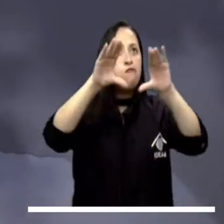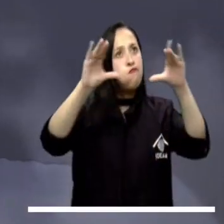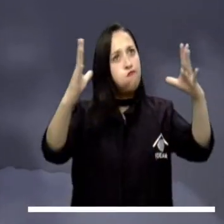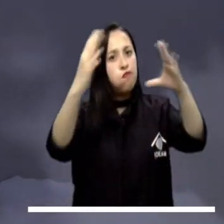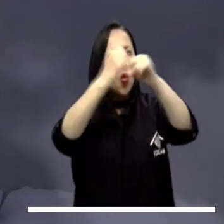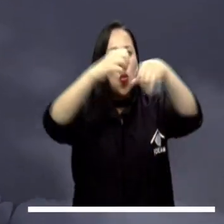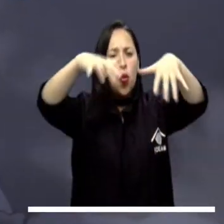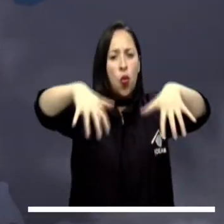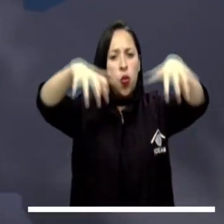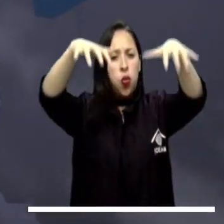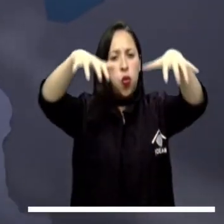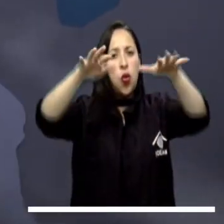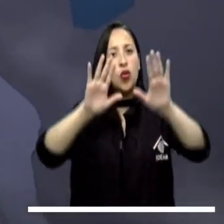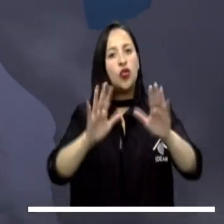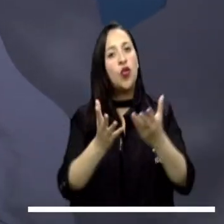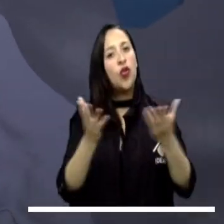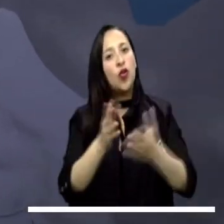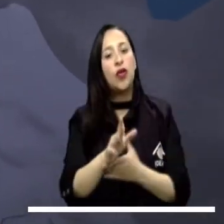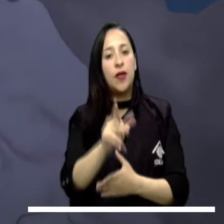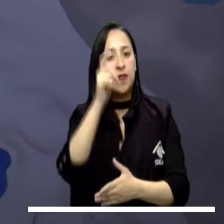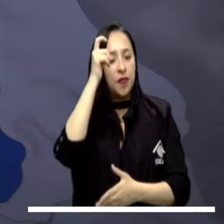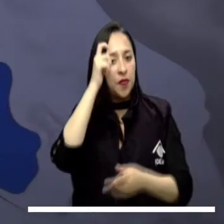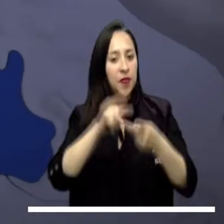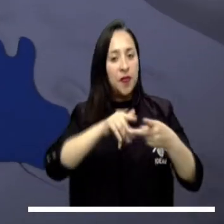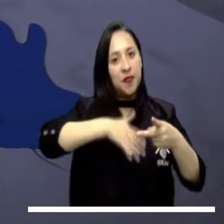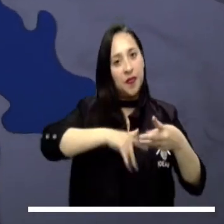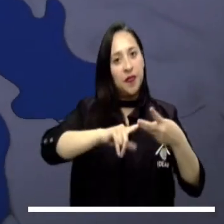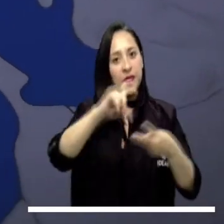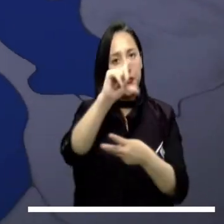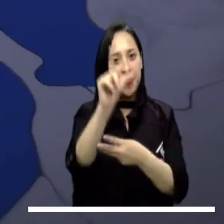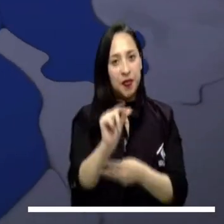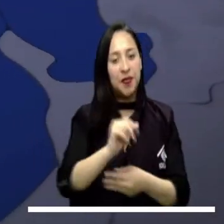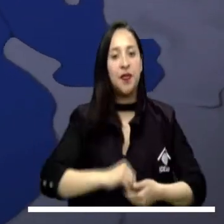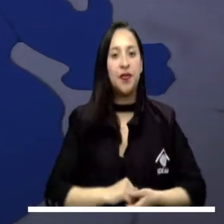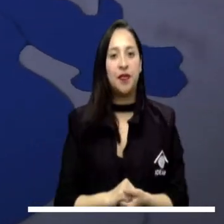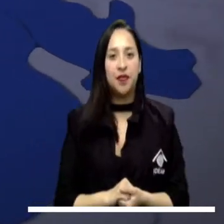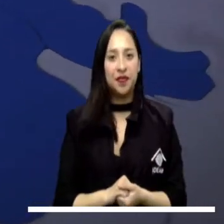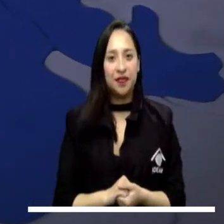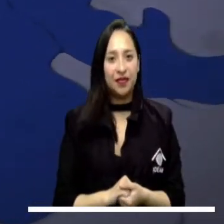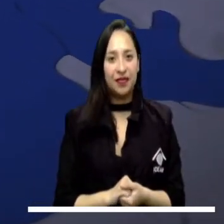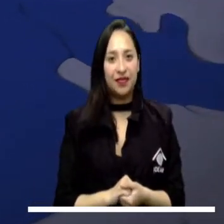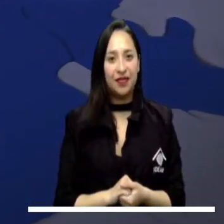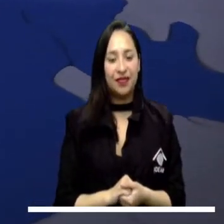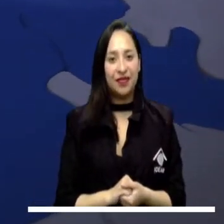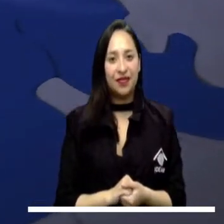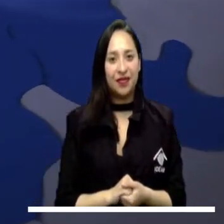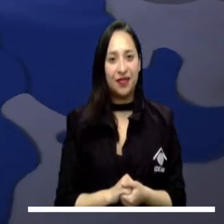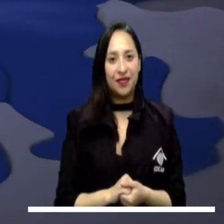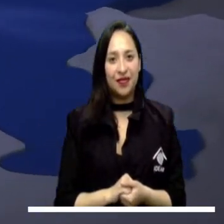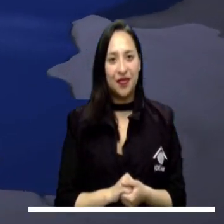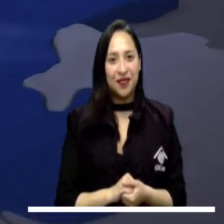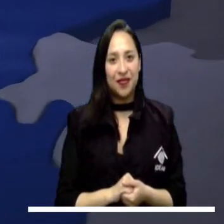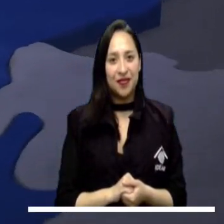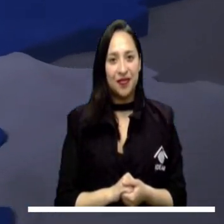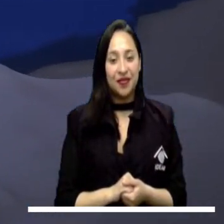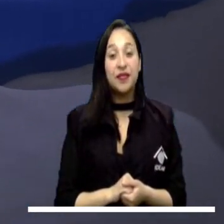En el Caribe se anticipan cielos nublados con lluvias ligeras, las cuales podrían precipitarse sobre Córdoba, Bolívar y Cesar.